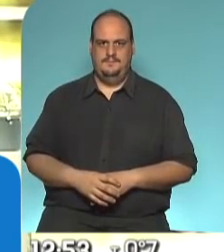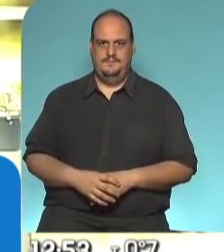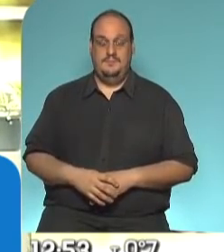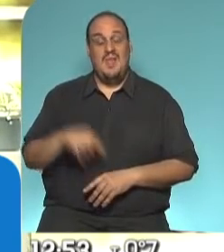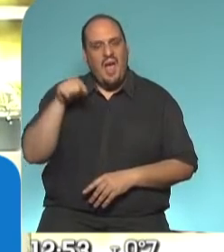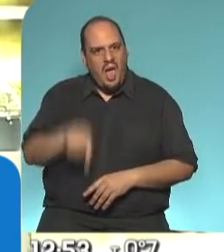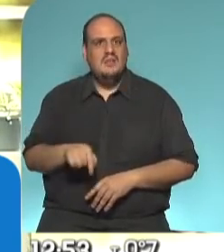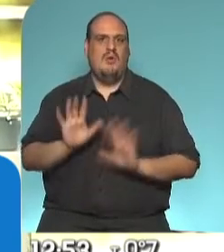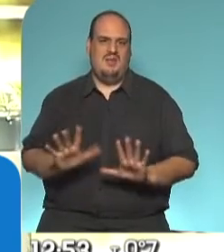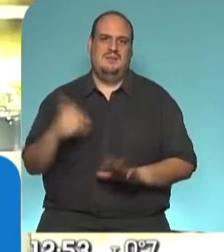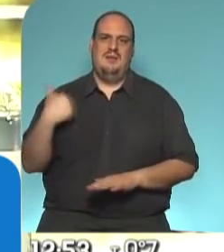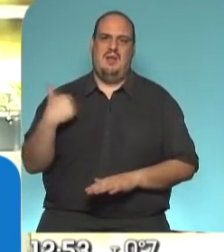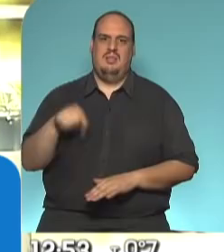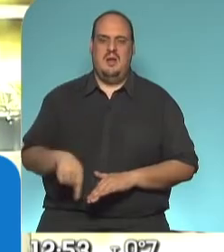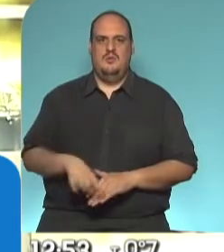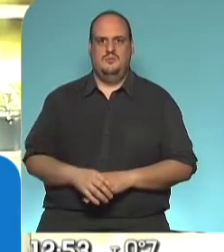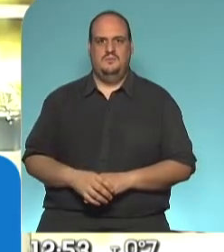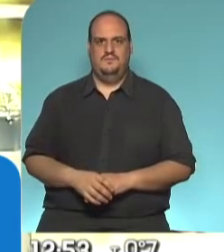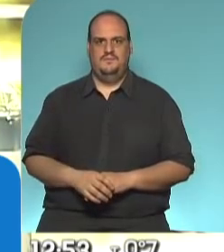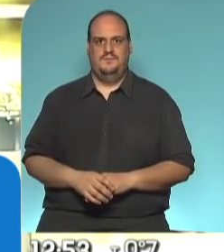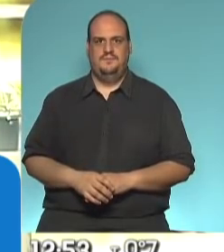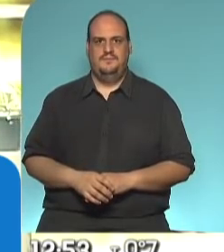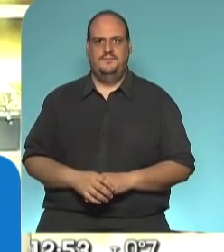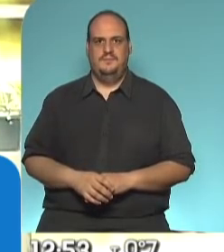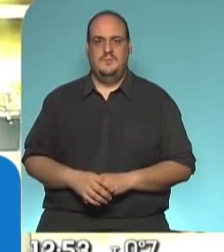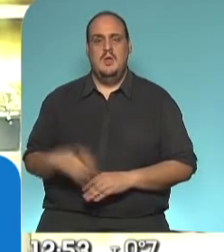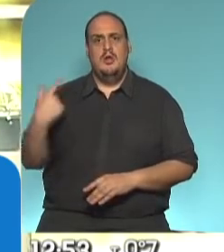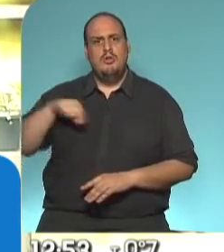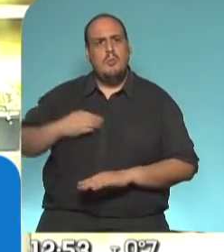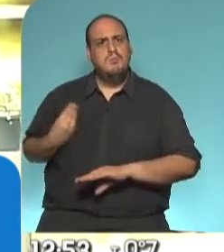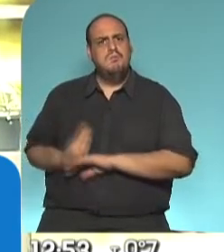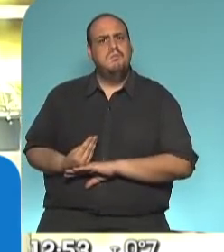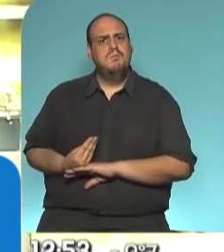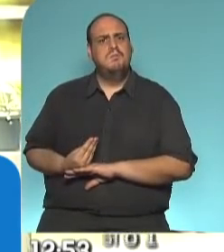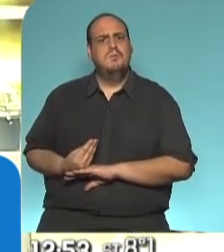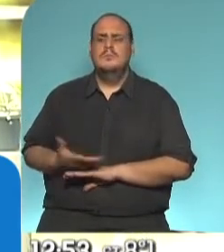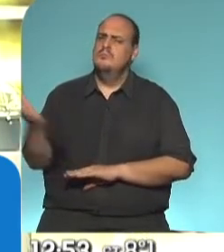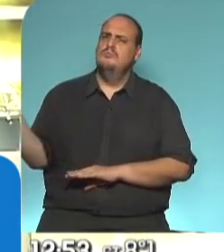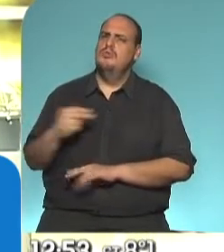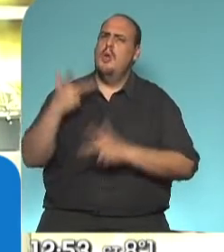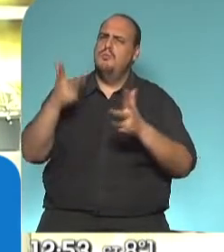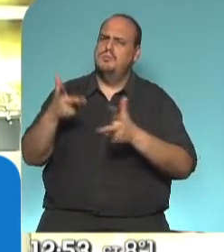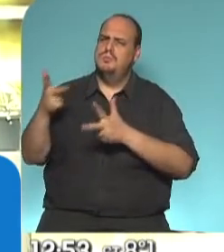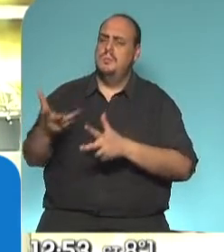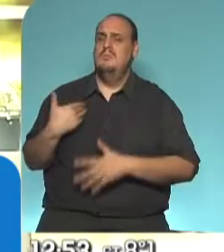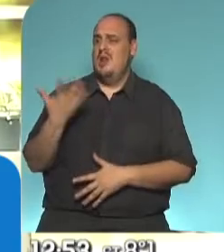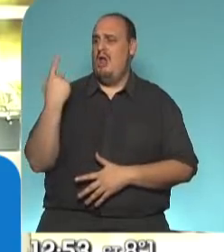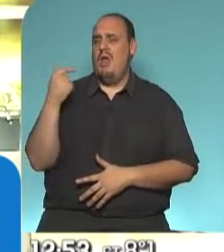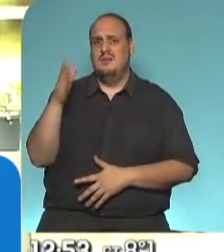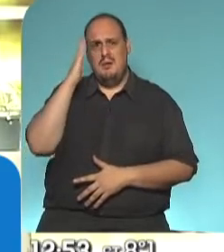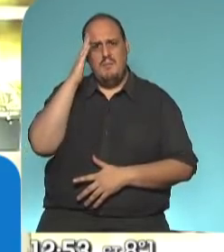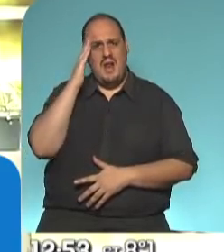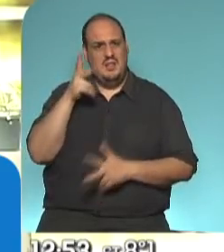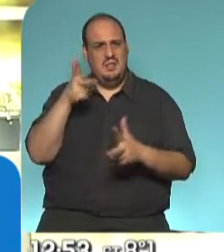Esto le está pasando a la Argentina. Vinimos, como dijeron todos, pero como dijo recién Martín,